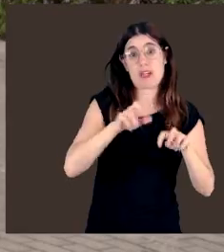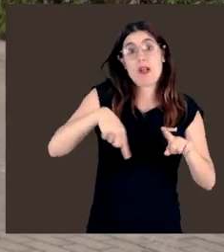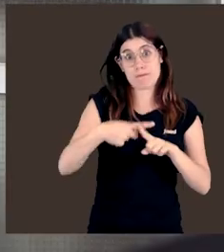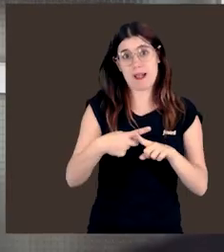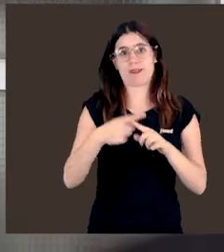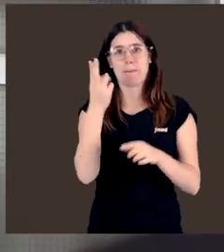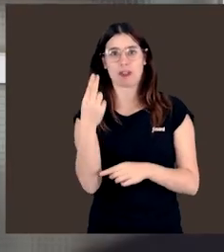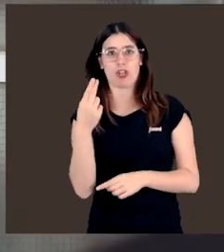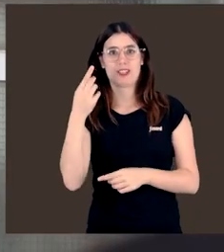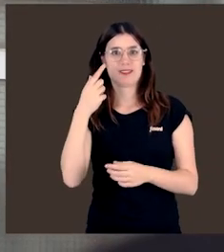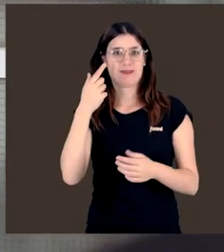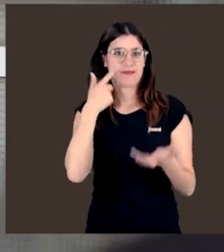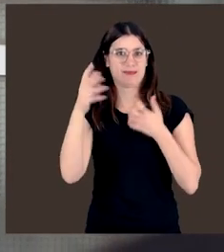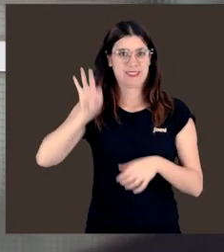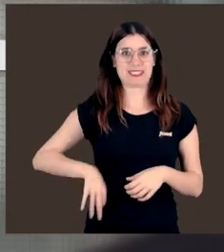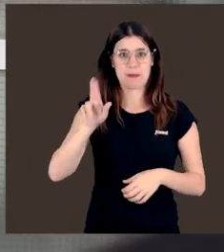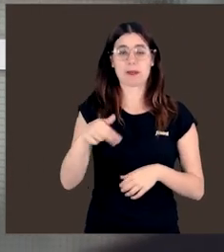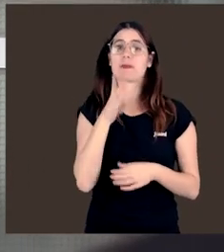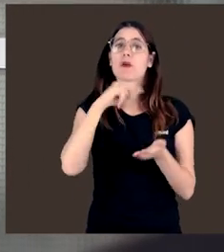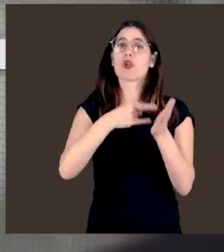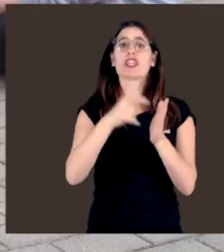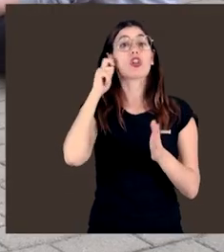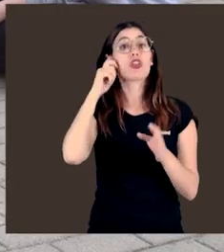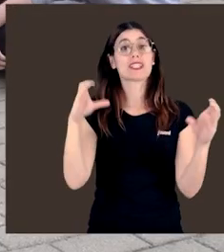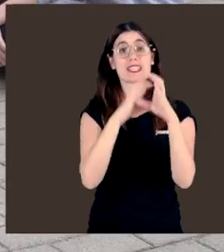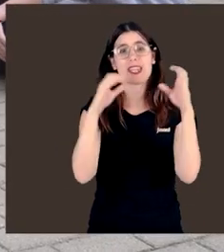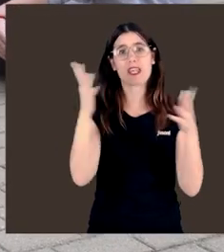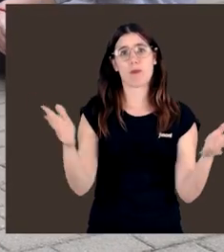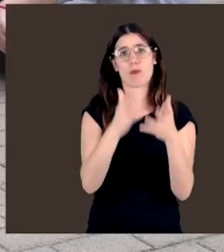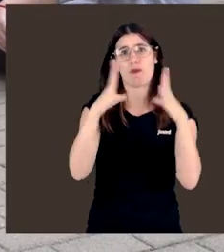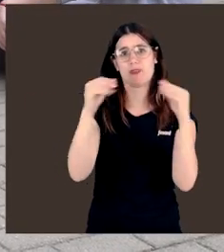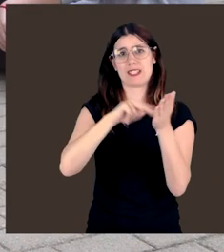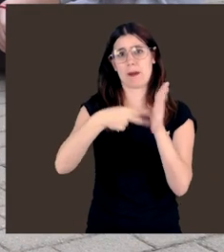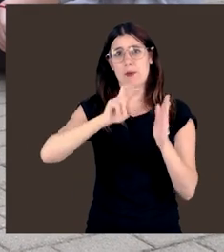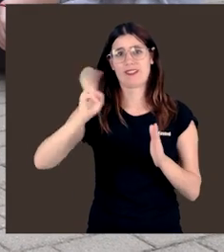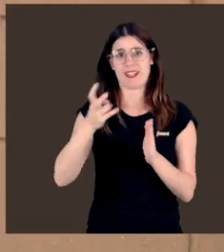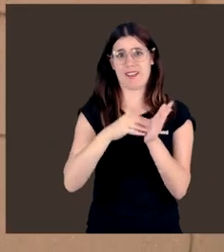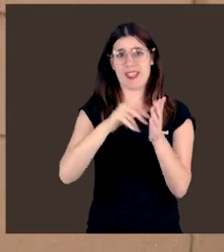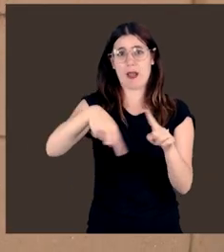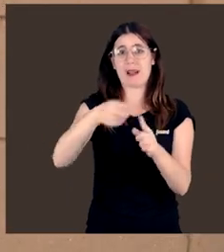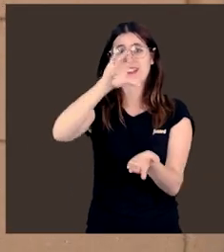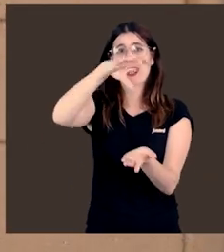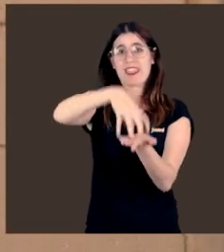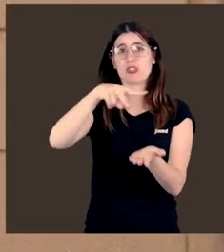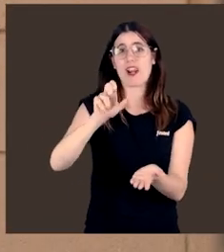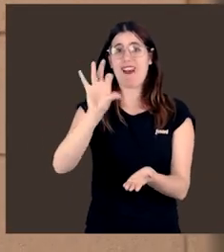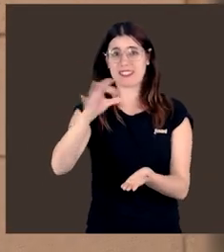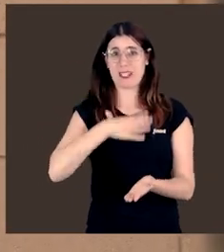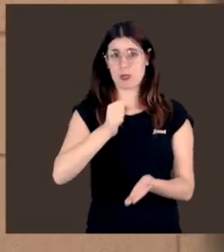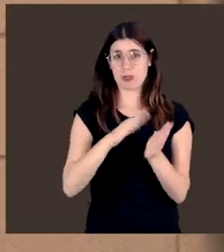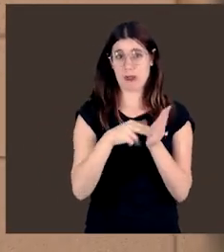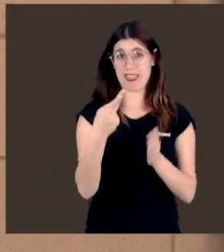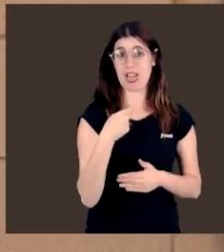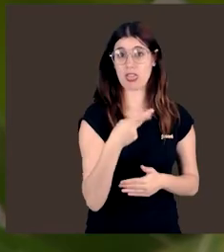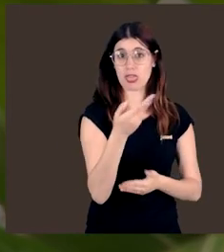investigadoras y a las pintoras. El proyecto Dones de Ciencia, promovido por la Universitat Politècnica de València y el Centro de Innovación